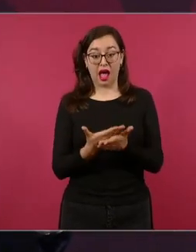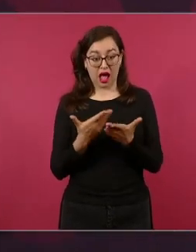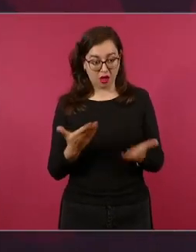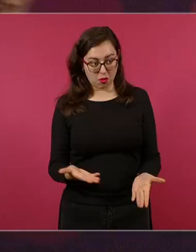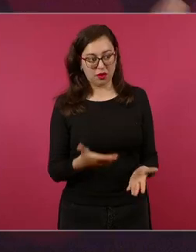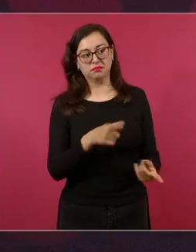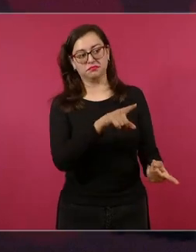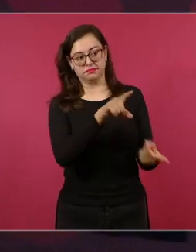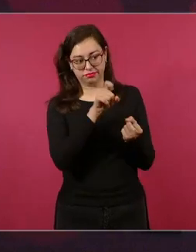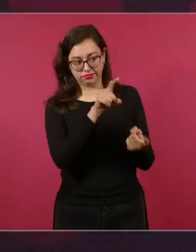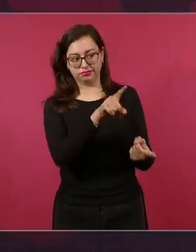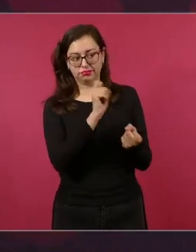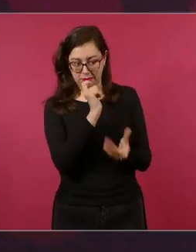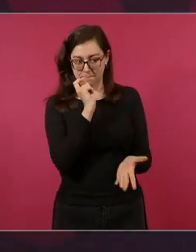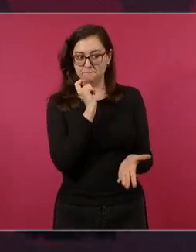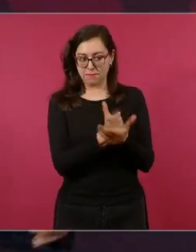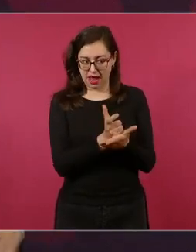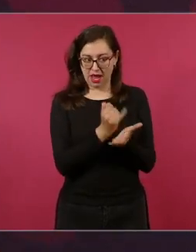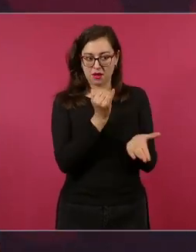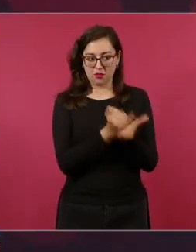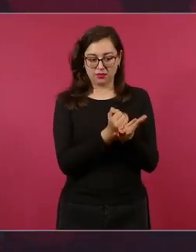de los adultos mayores